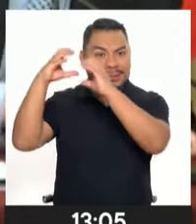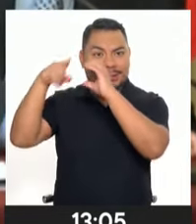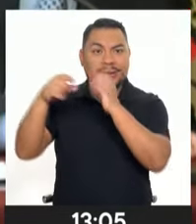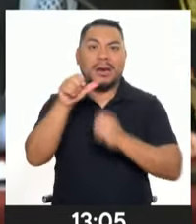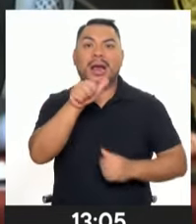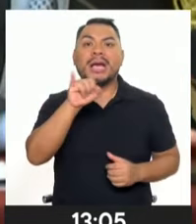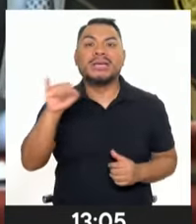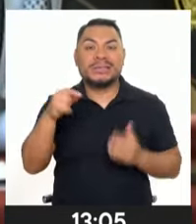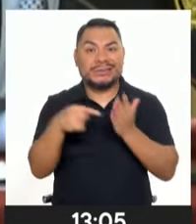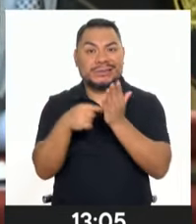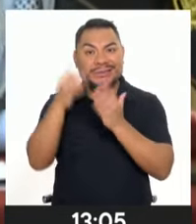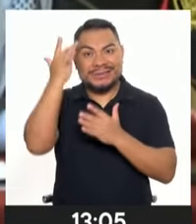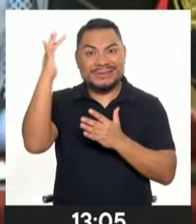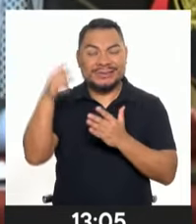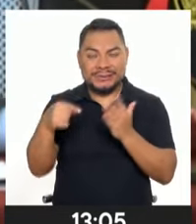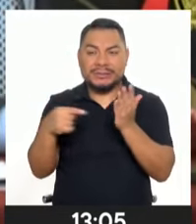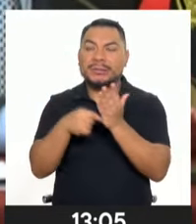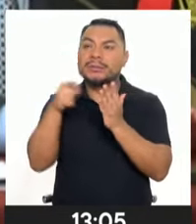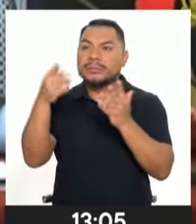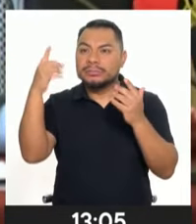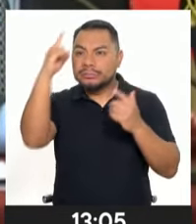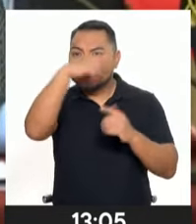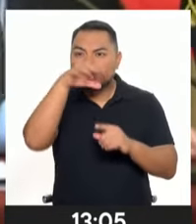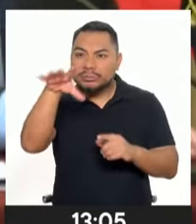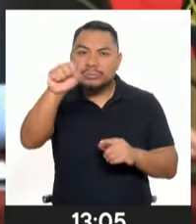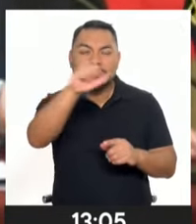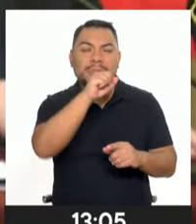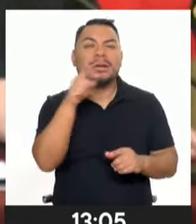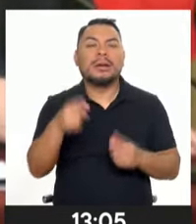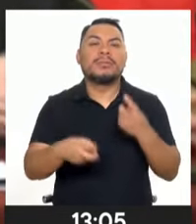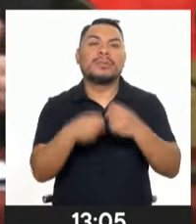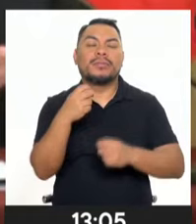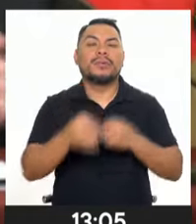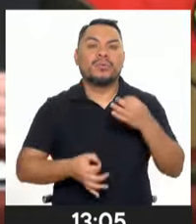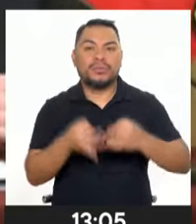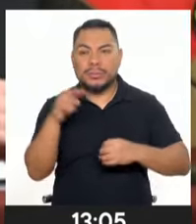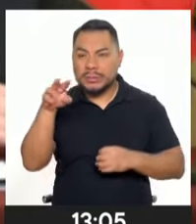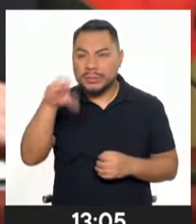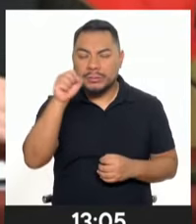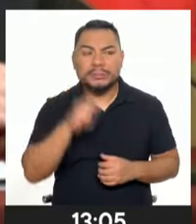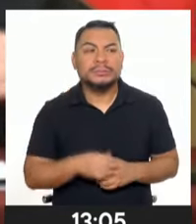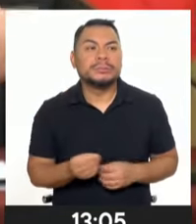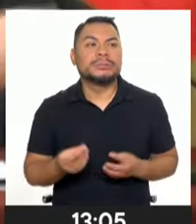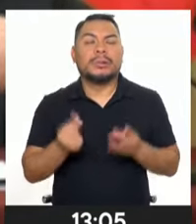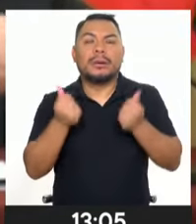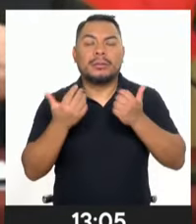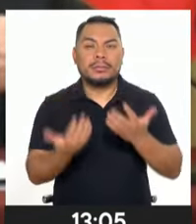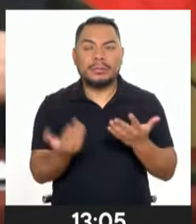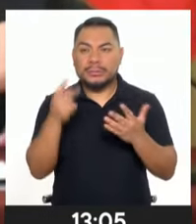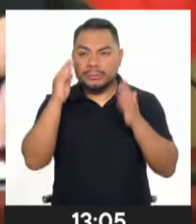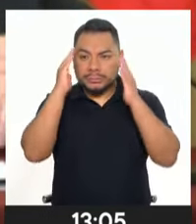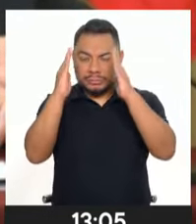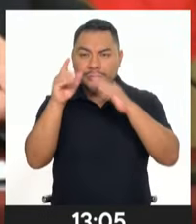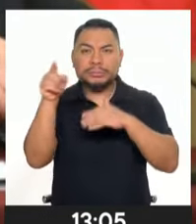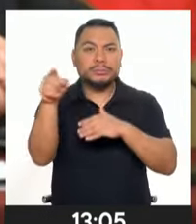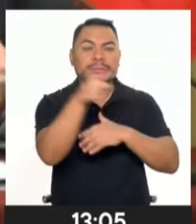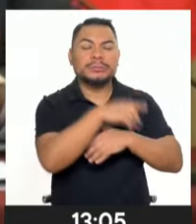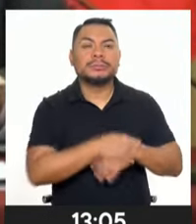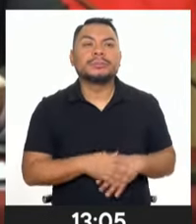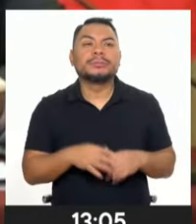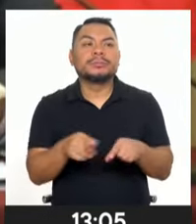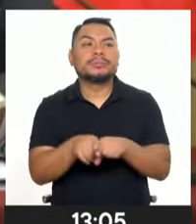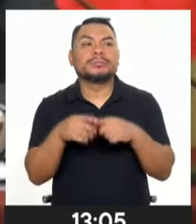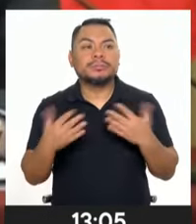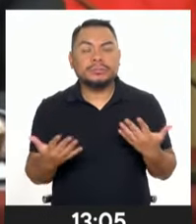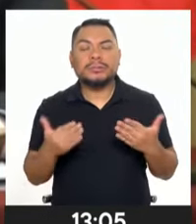aquellas personas que estén con problemas con la justicia. Nosotros establecemos un sistema rápido de atención y de